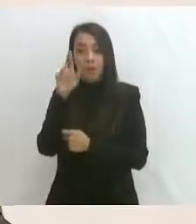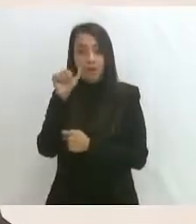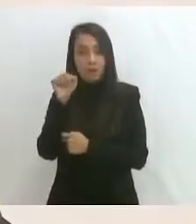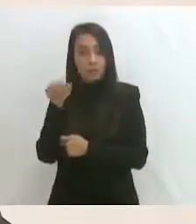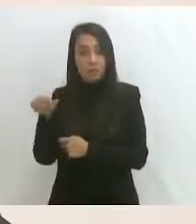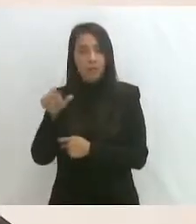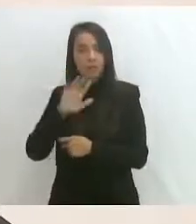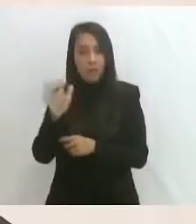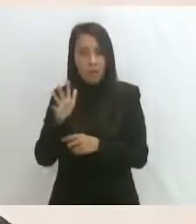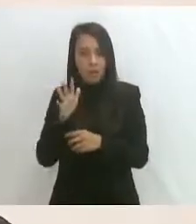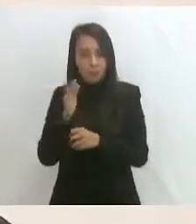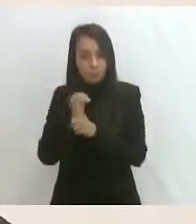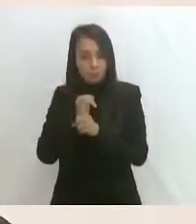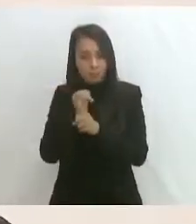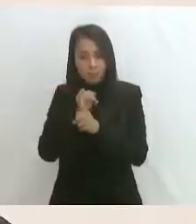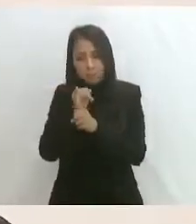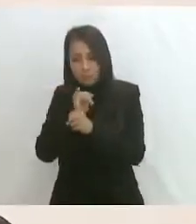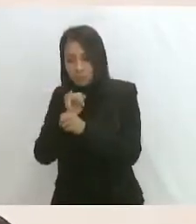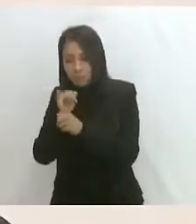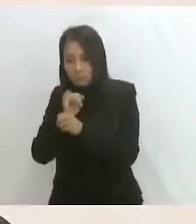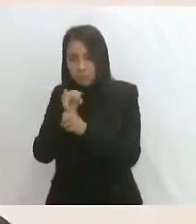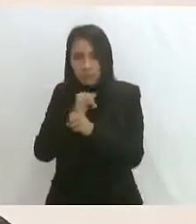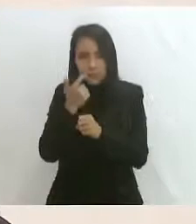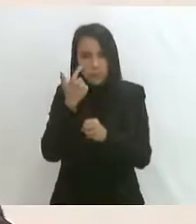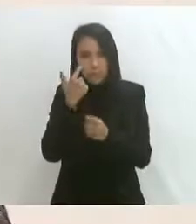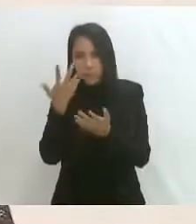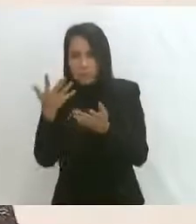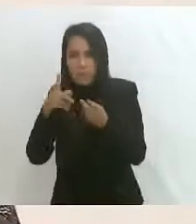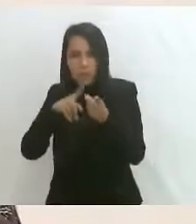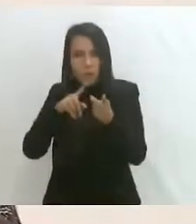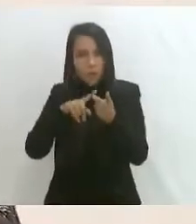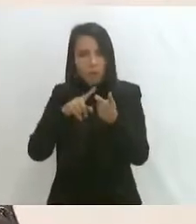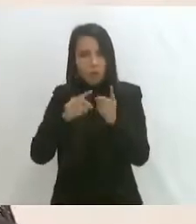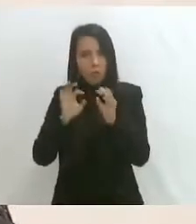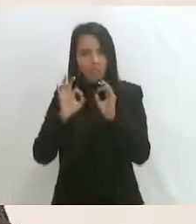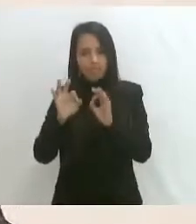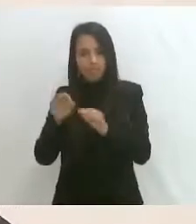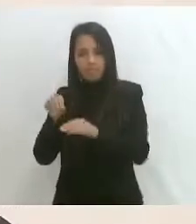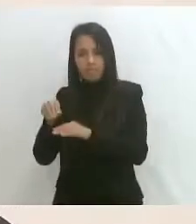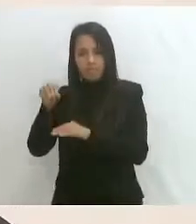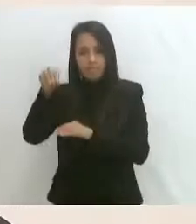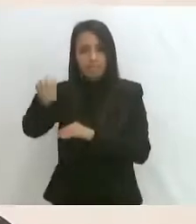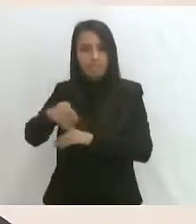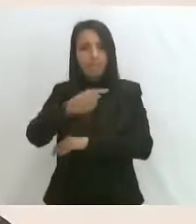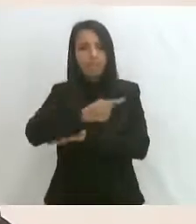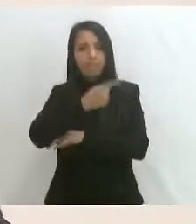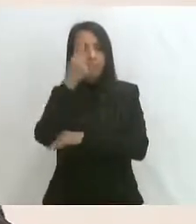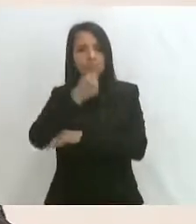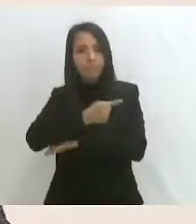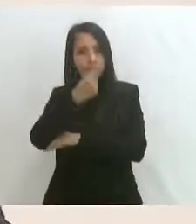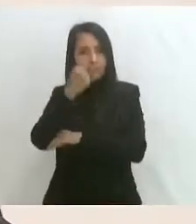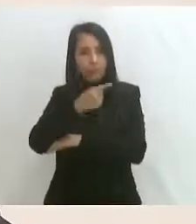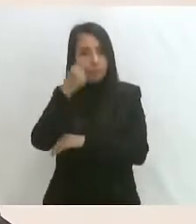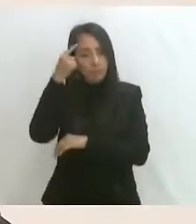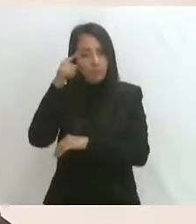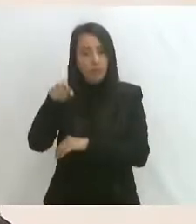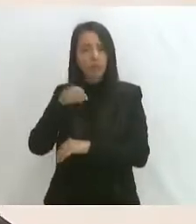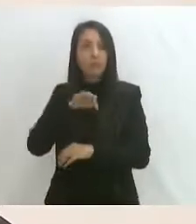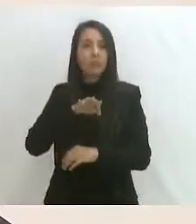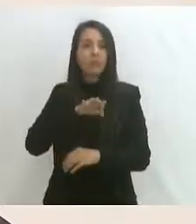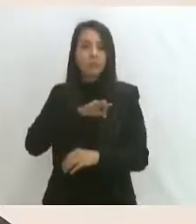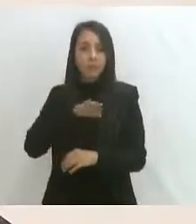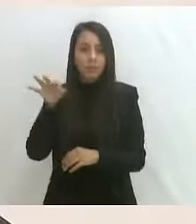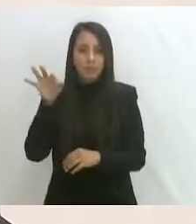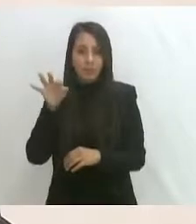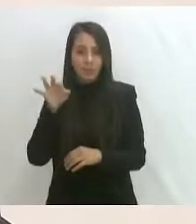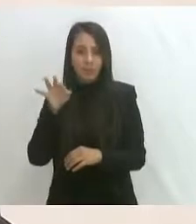estudio para ver la mejor ubicación de esta plaza de cobro y la viabilidad de